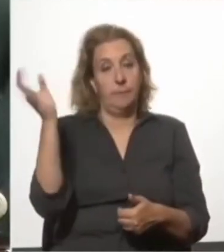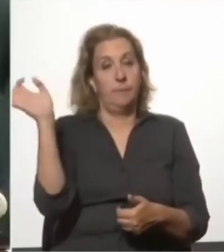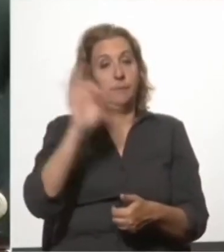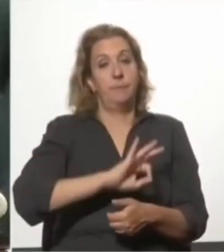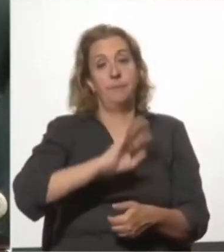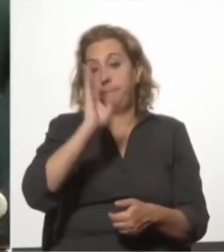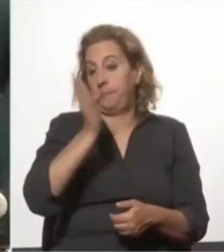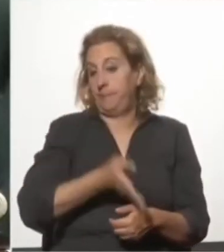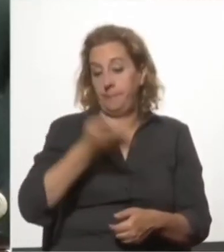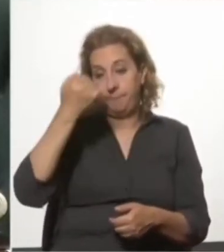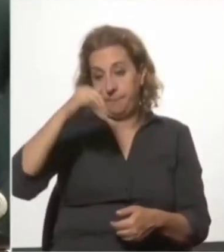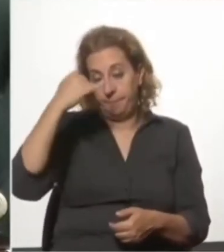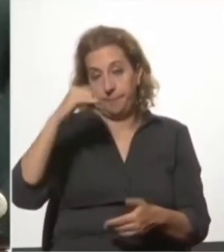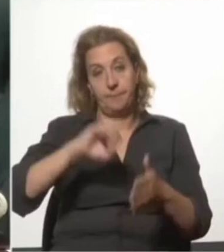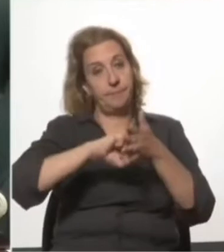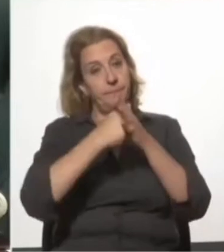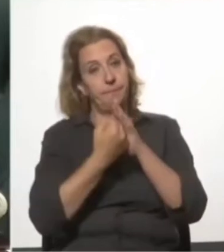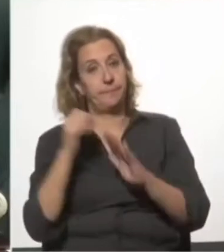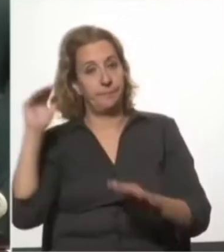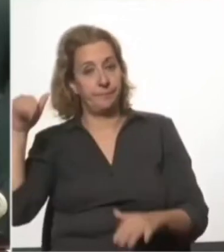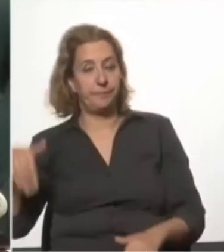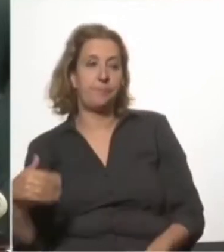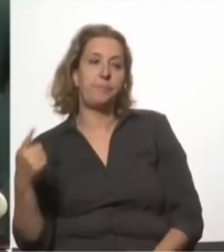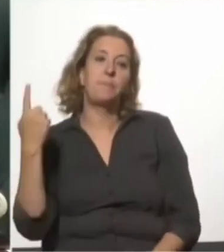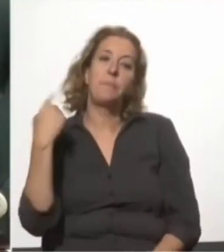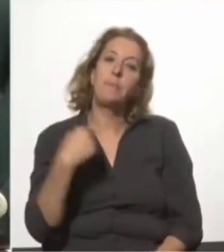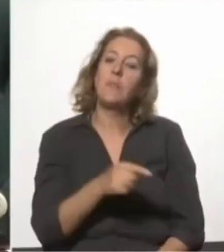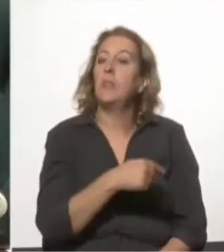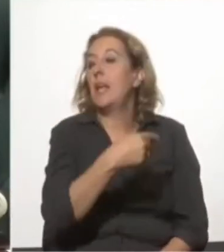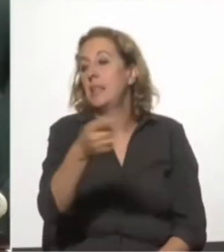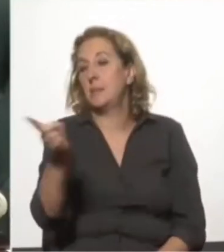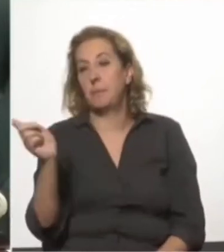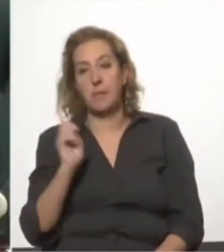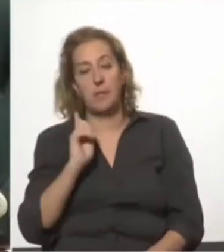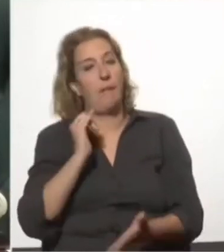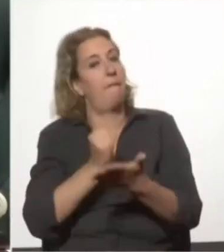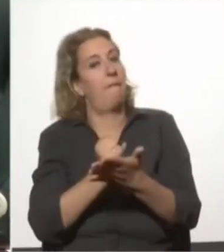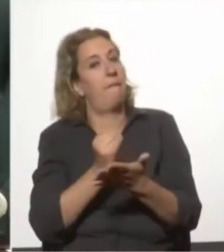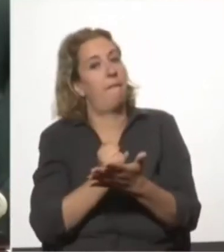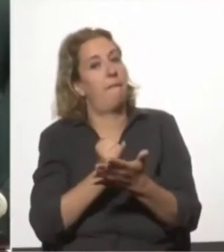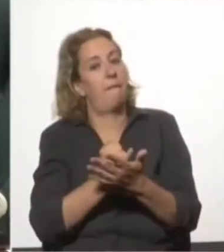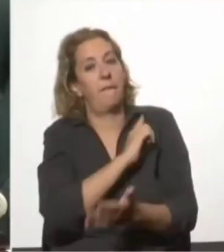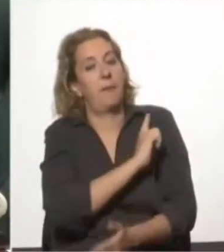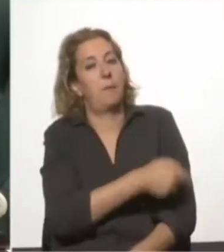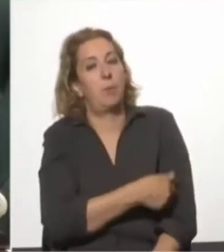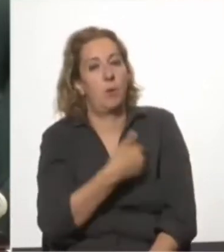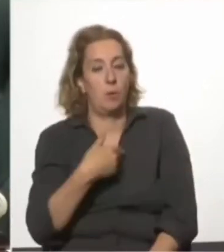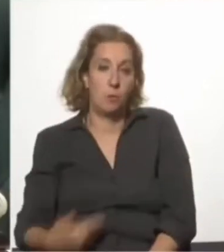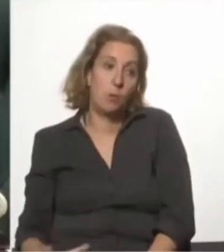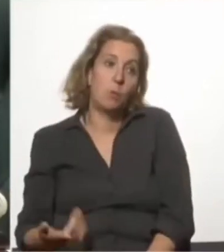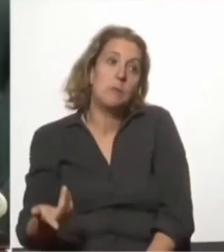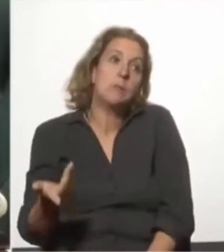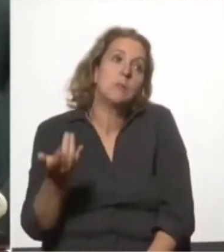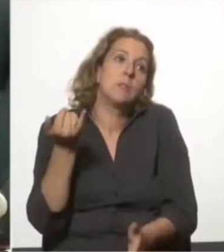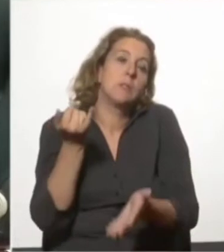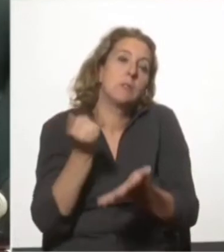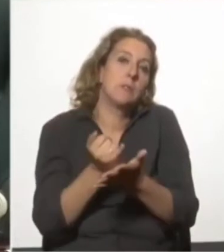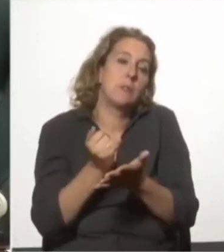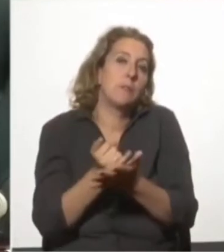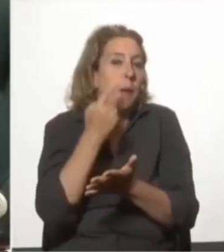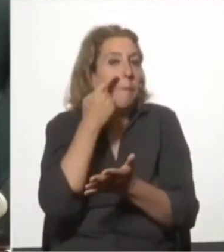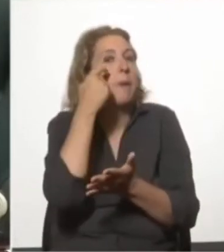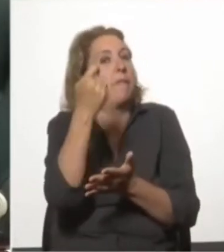interés del Banco República, pero las demás se fijan por parte del Poder Ejecutivo. Y se fijan sí previendo, haciendo una